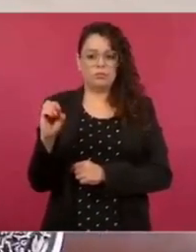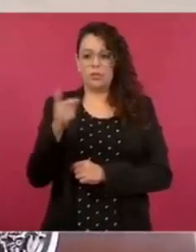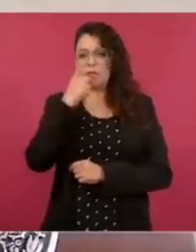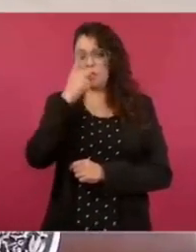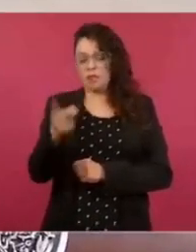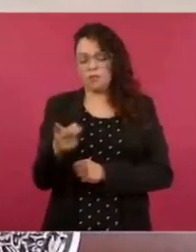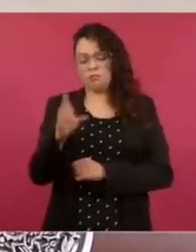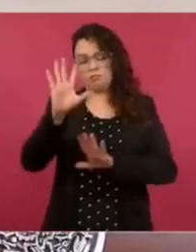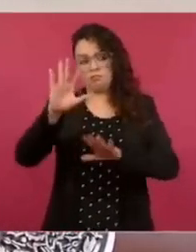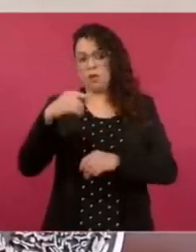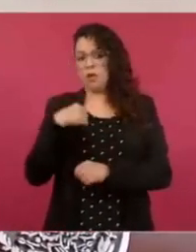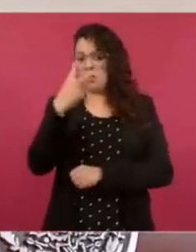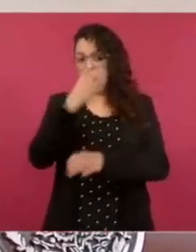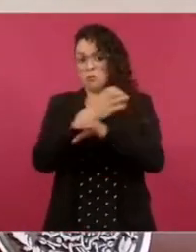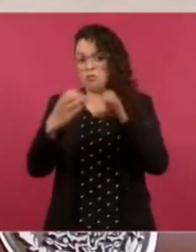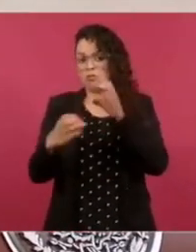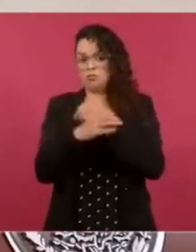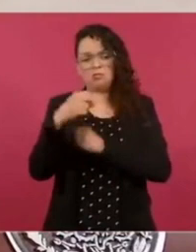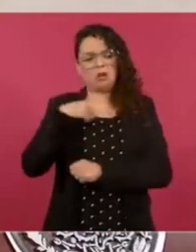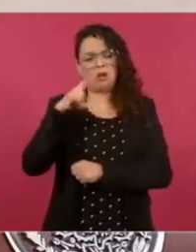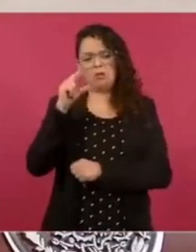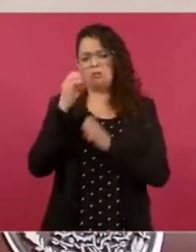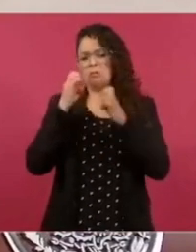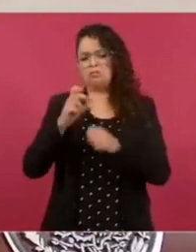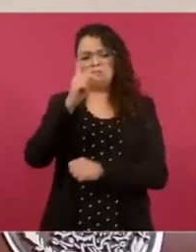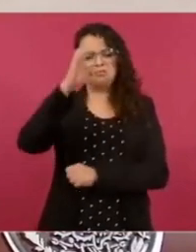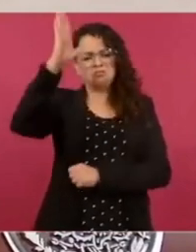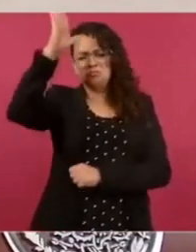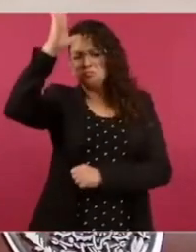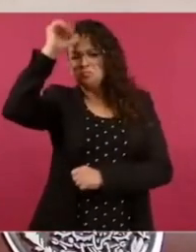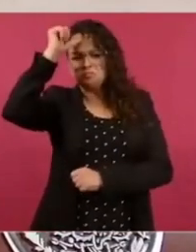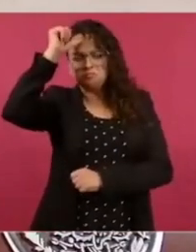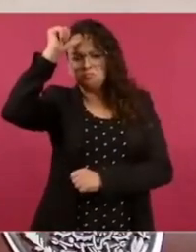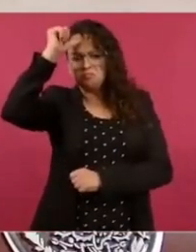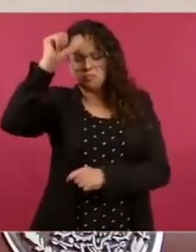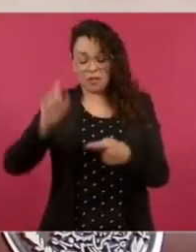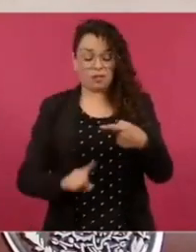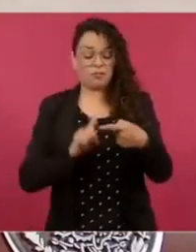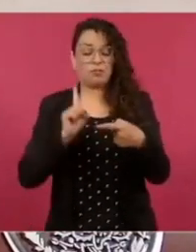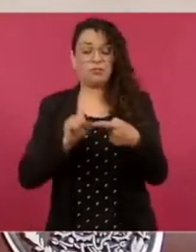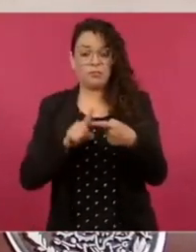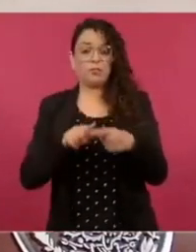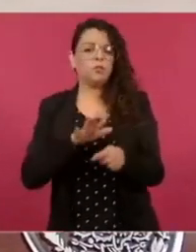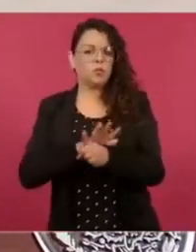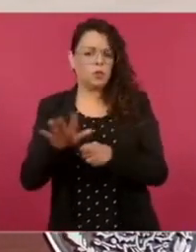cosas, una porque